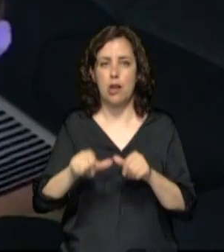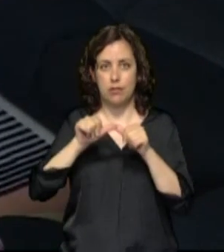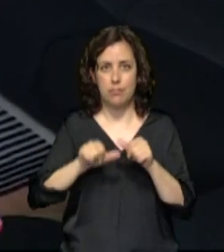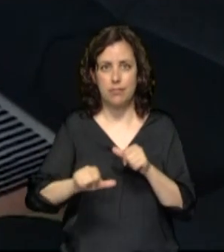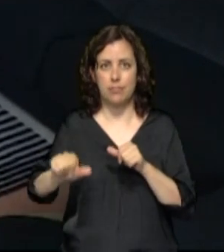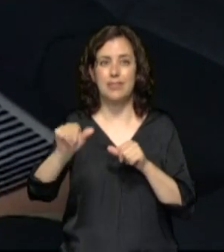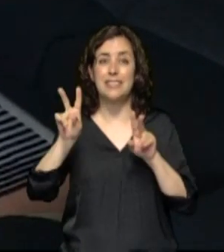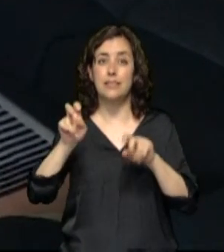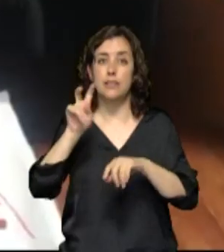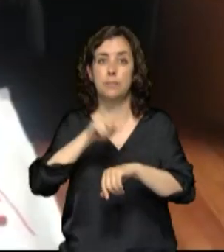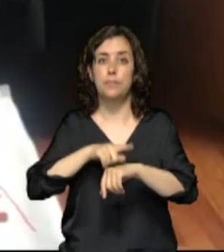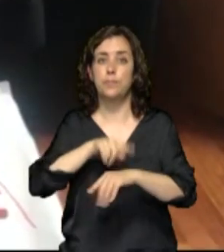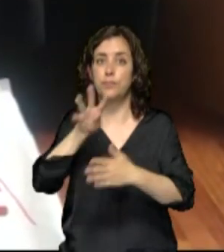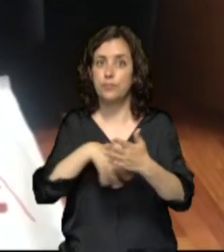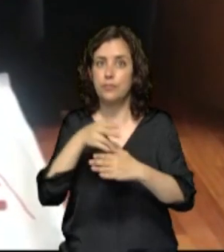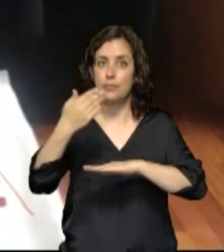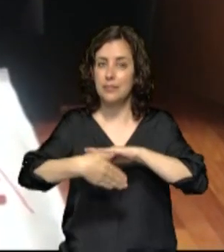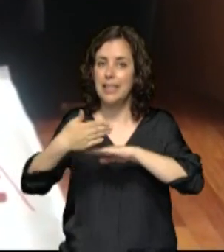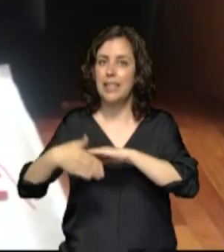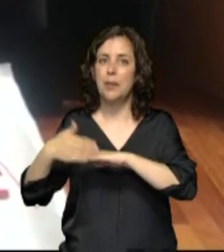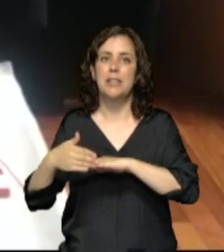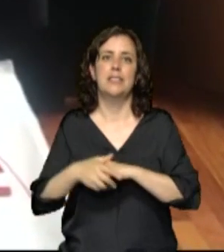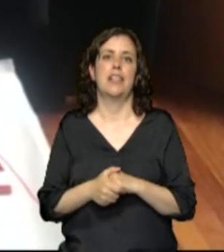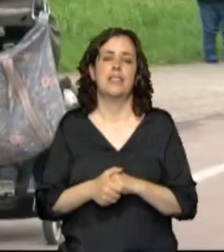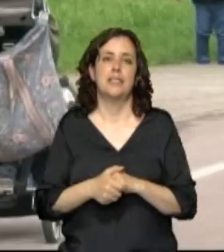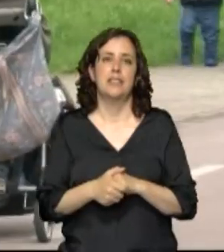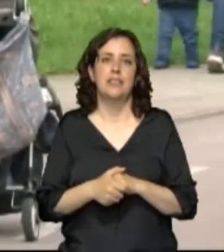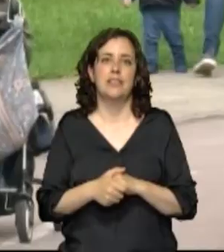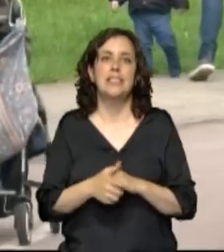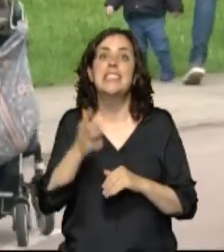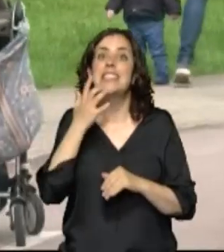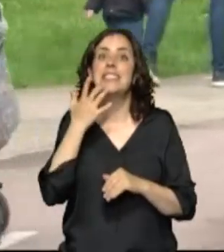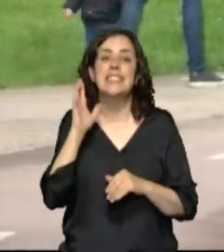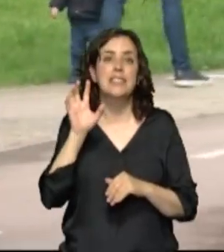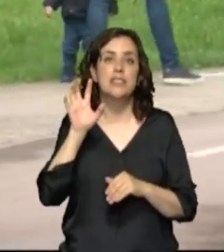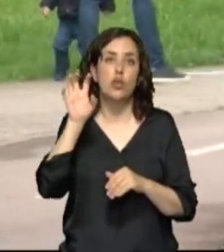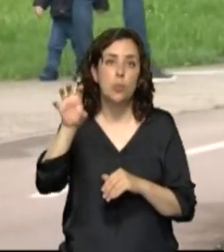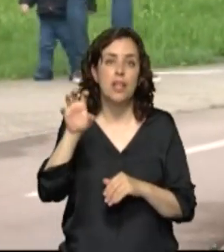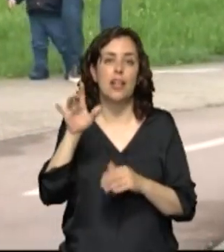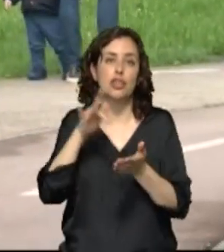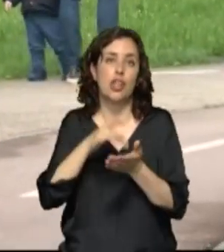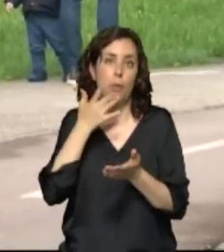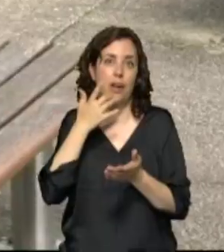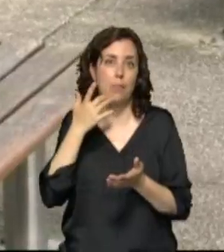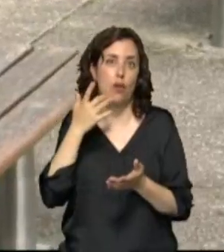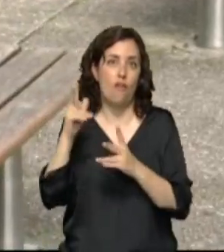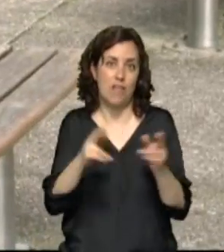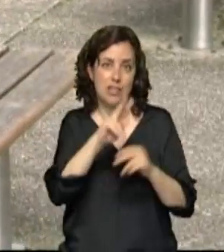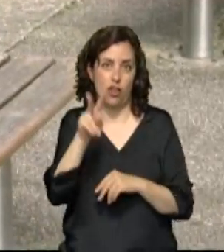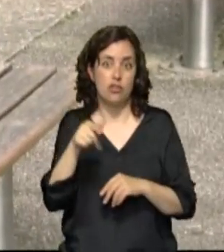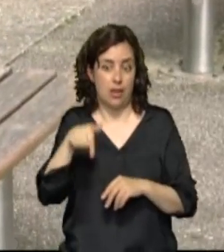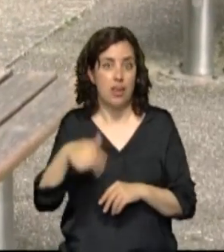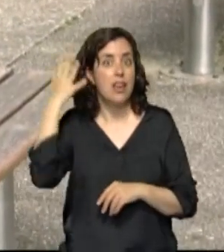limitaciones para las salidas de los menores que residen en una comunidad que se encuentre en la fase 2. Es decir, en Navarra los niños y niñas